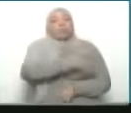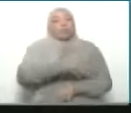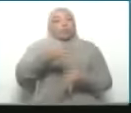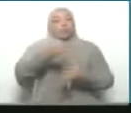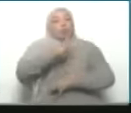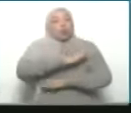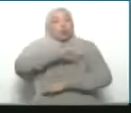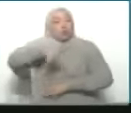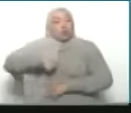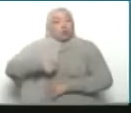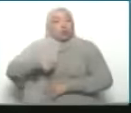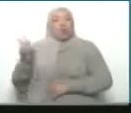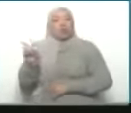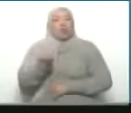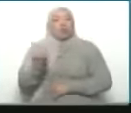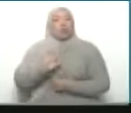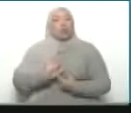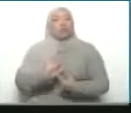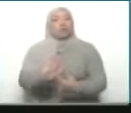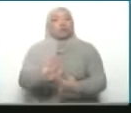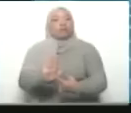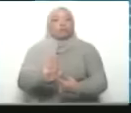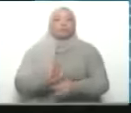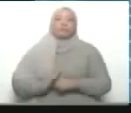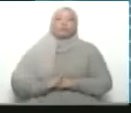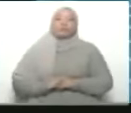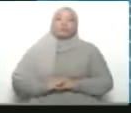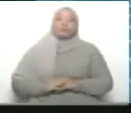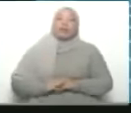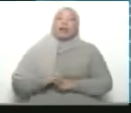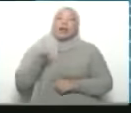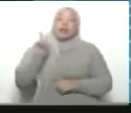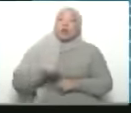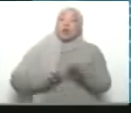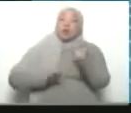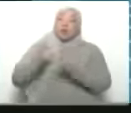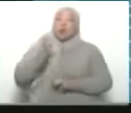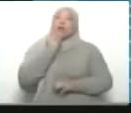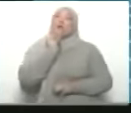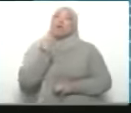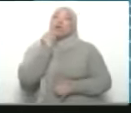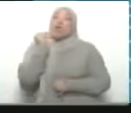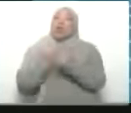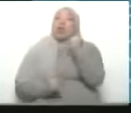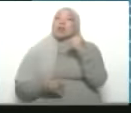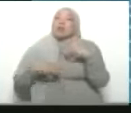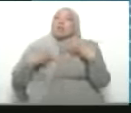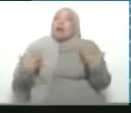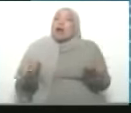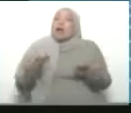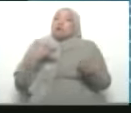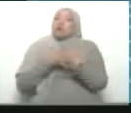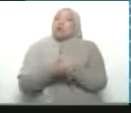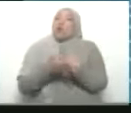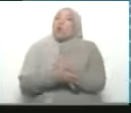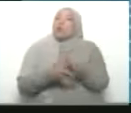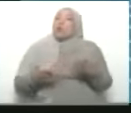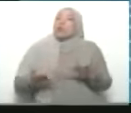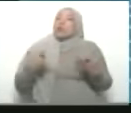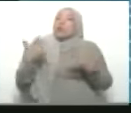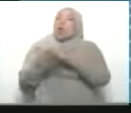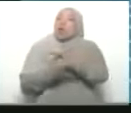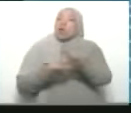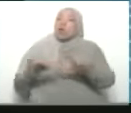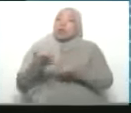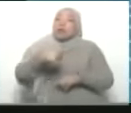Esa es la posición nuestra desde Venezuela. Bueno, revisemos qué ha dicho Israel en las últimas horas acerca de lo que ha